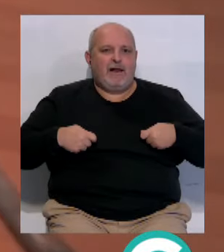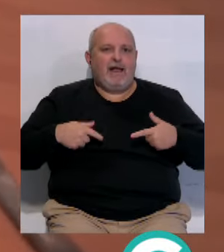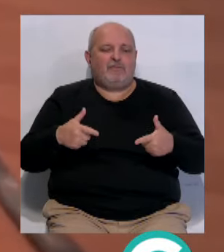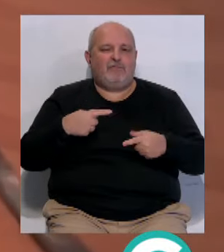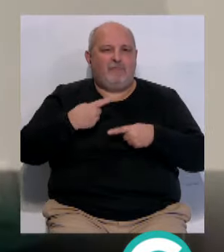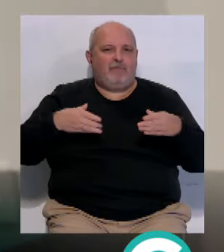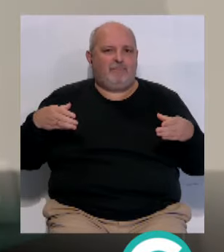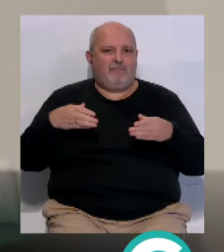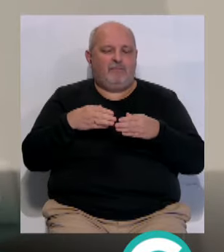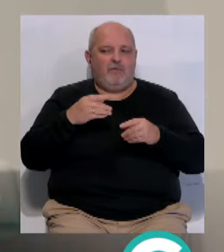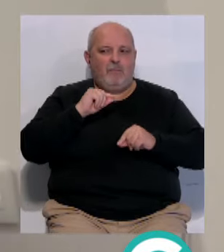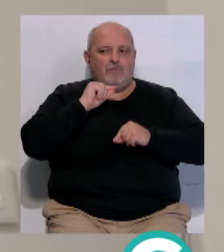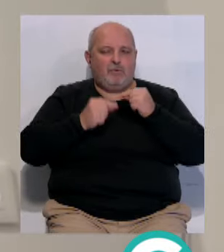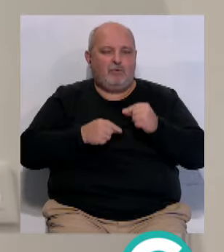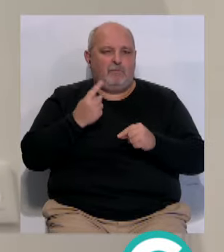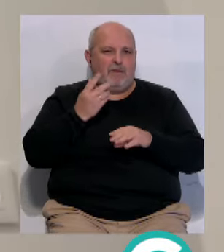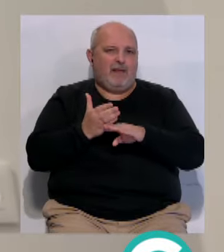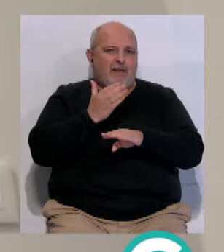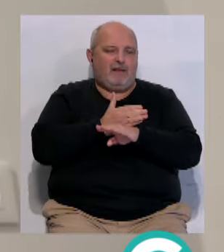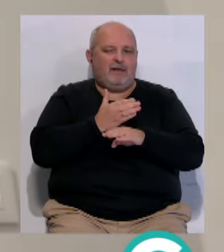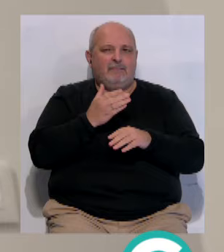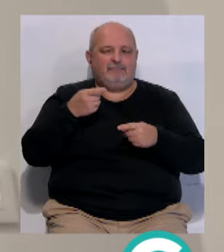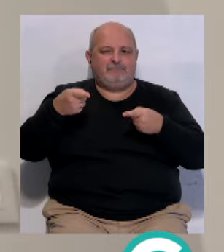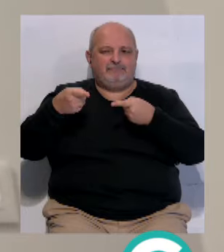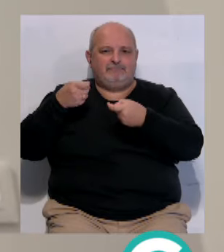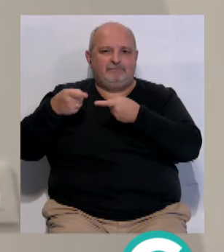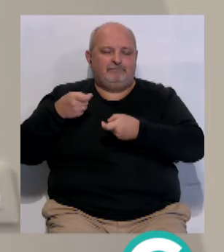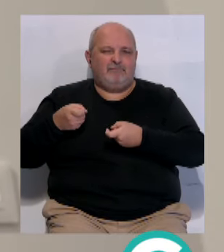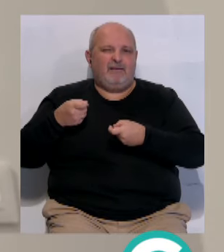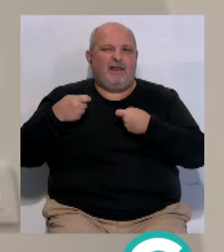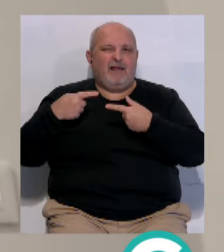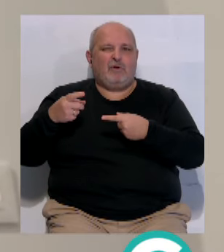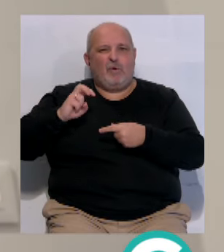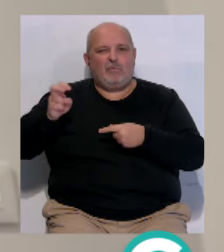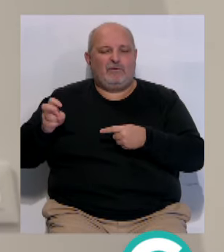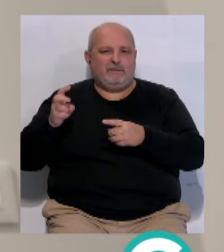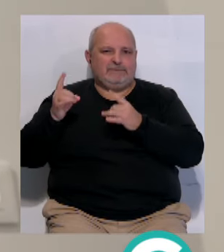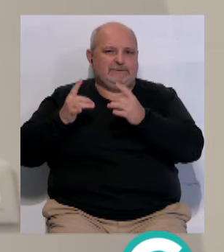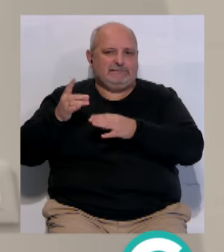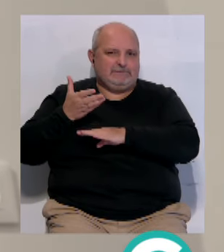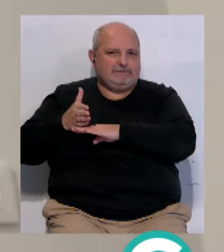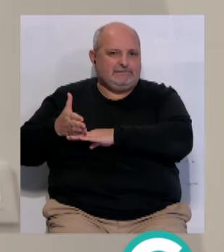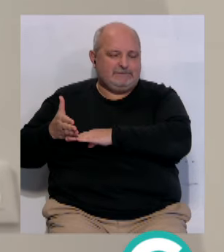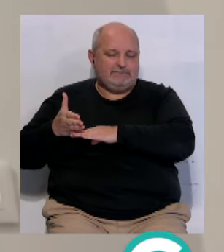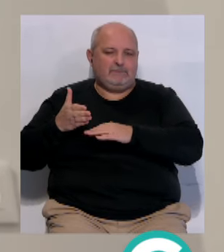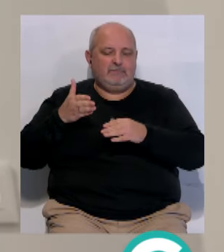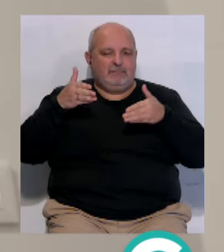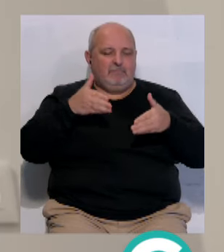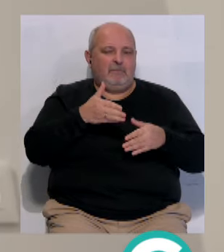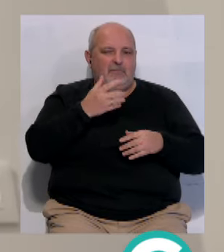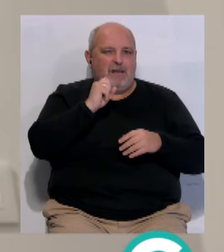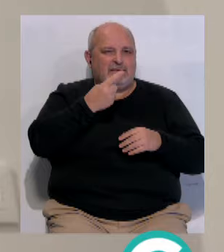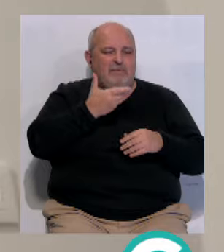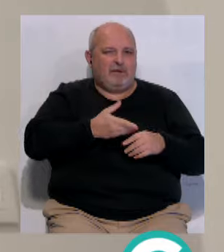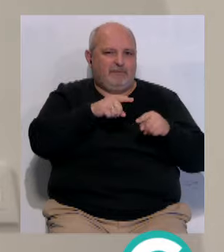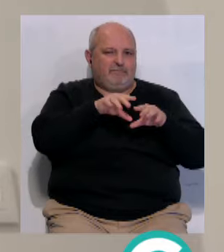en las familias... ...es decir, hacer un presupuesto... ...y descartar los posibles gastos superfluos... ...que podamos tener... ...de cara a afrontar con